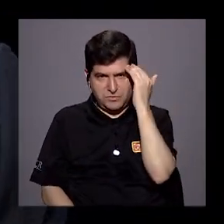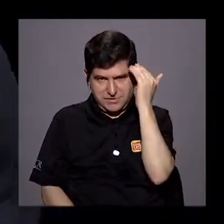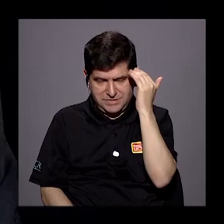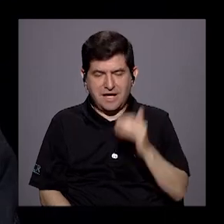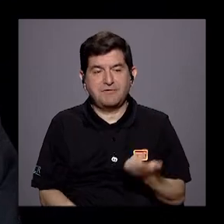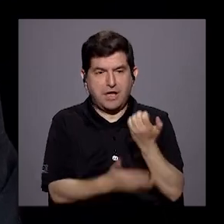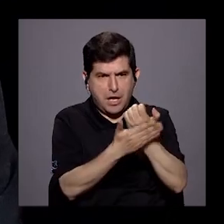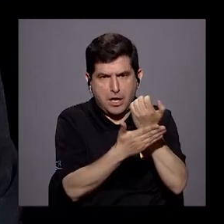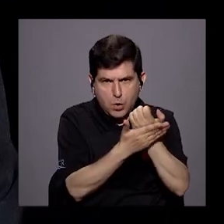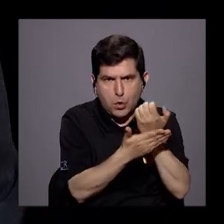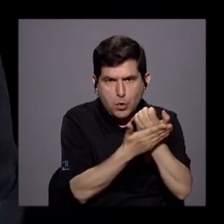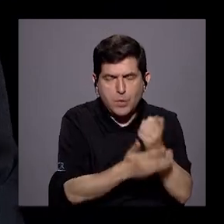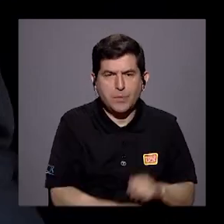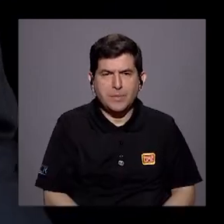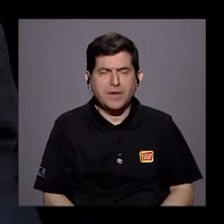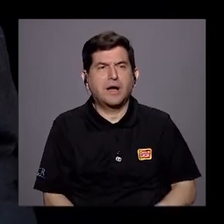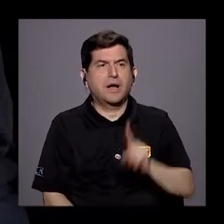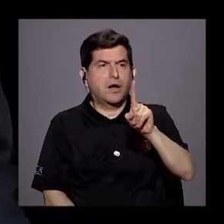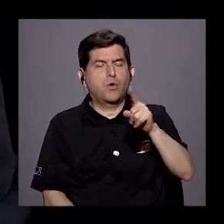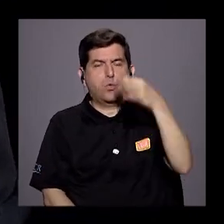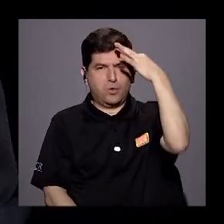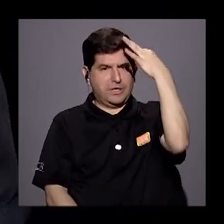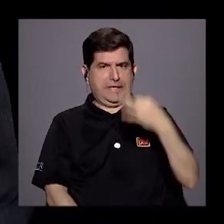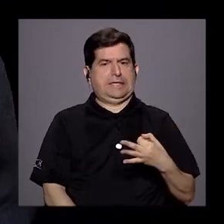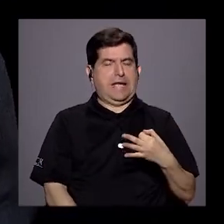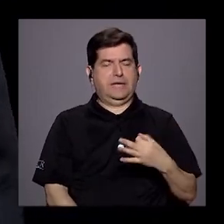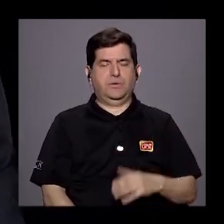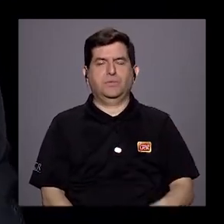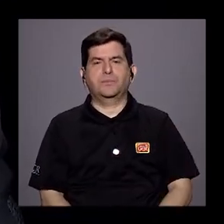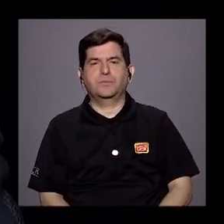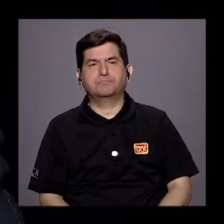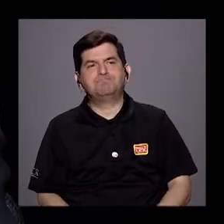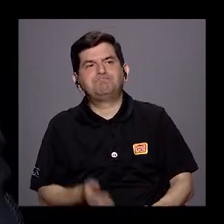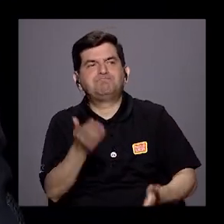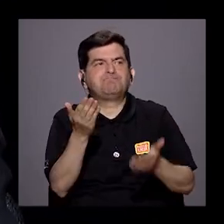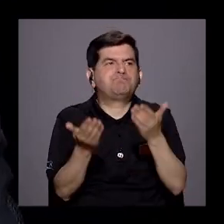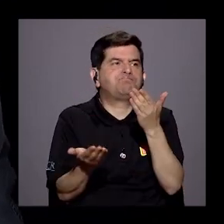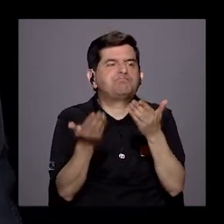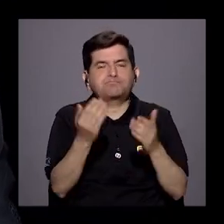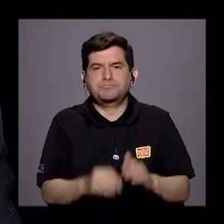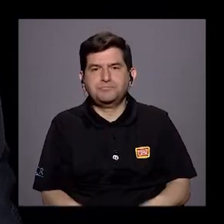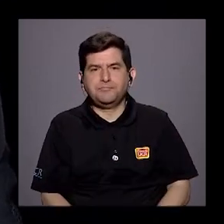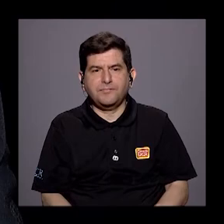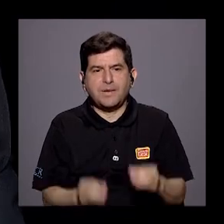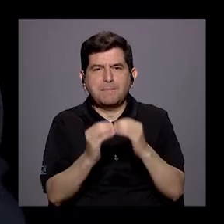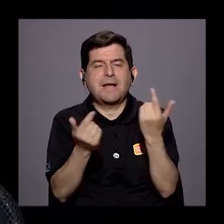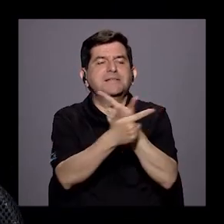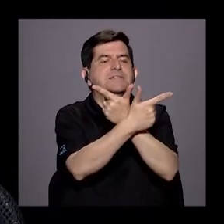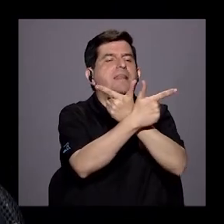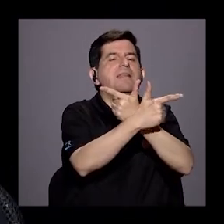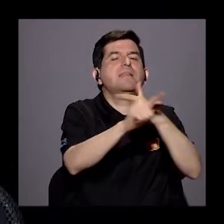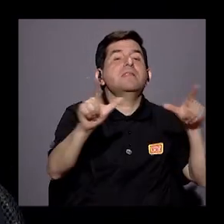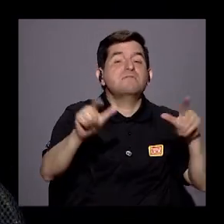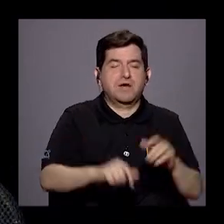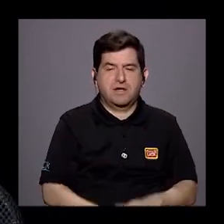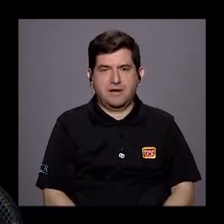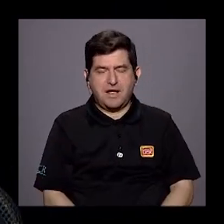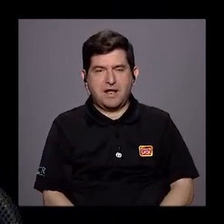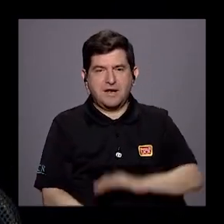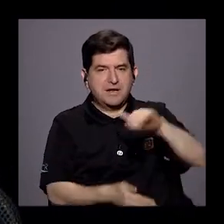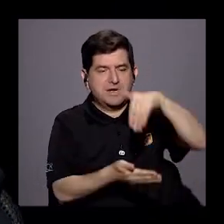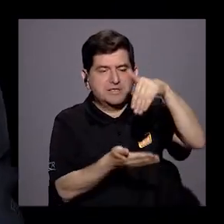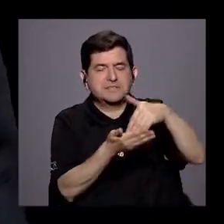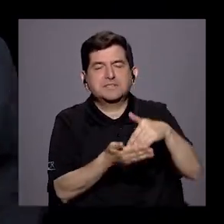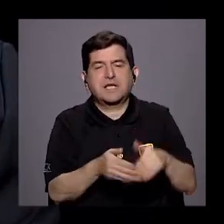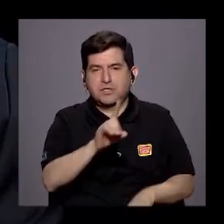ve en la parte económica tiene un pensamiento, ¿verdad? Un pensamiento, digamos, más liberal, más de centro